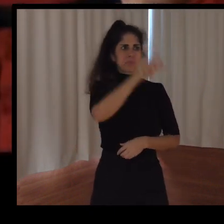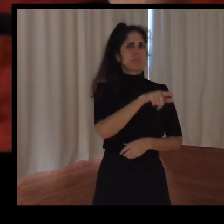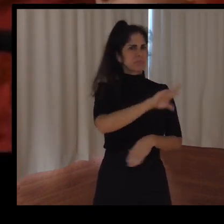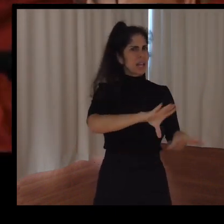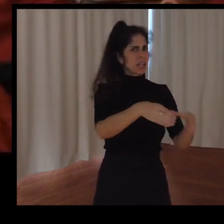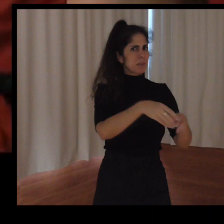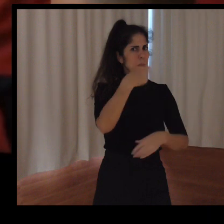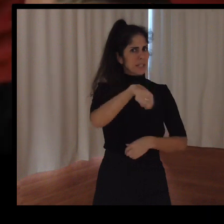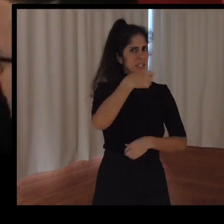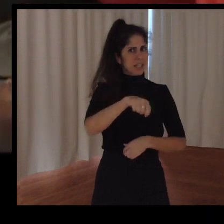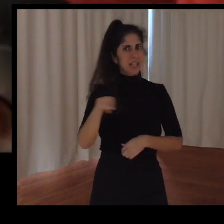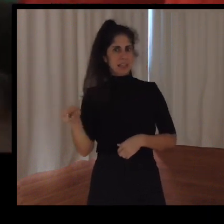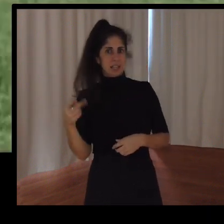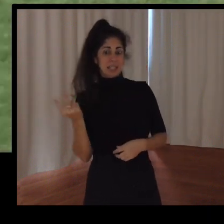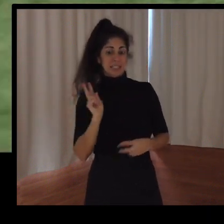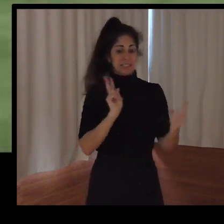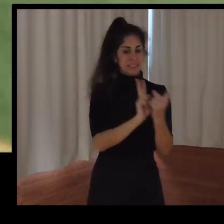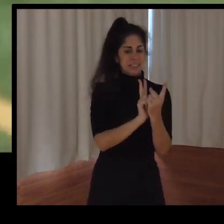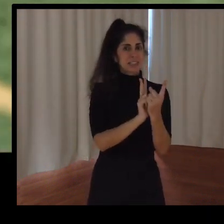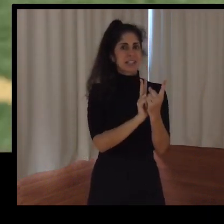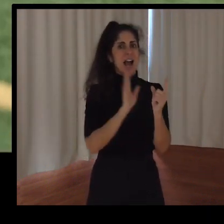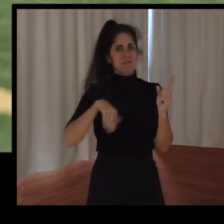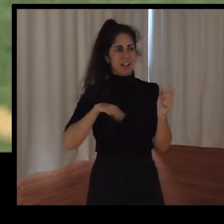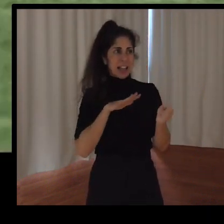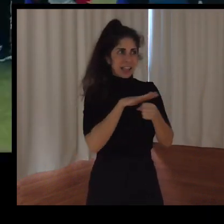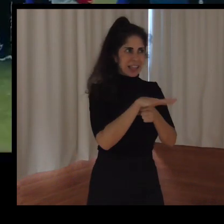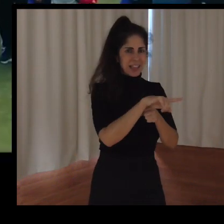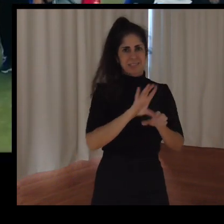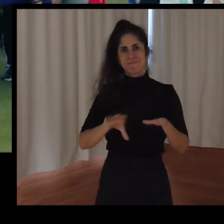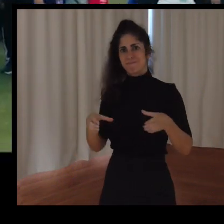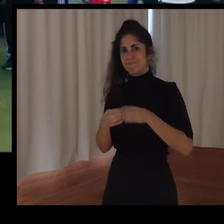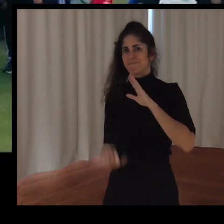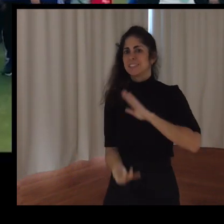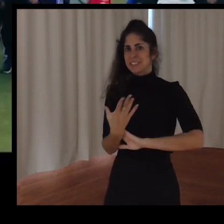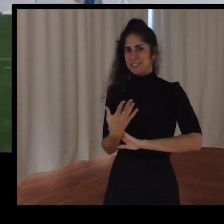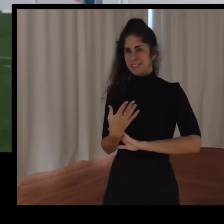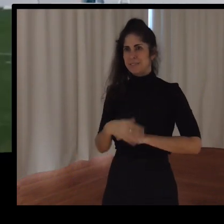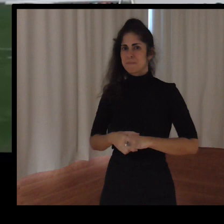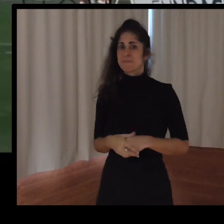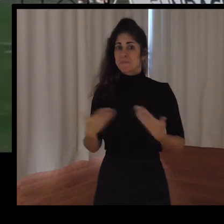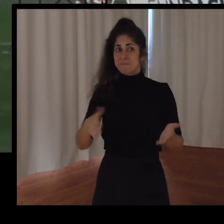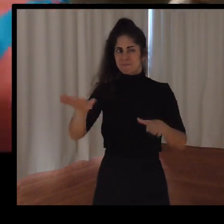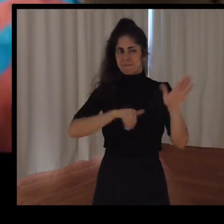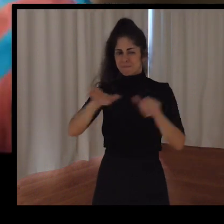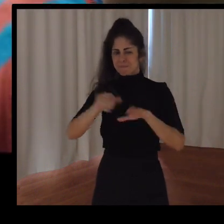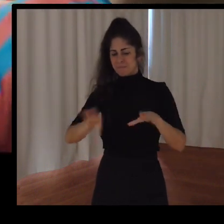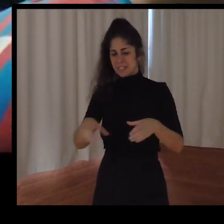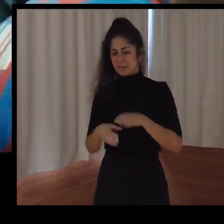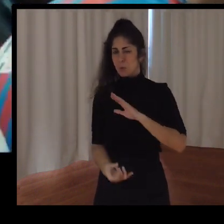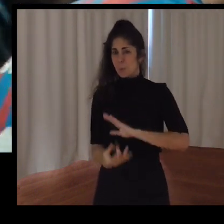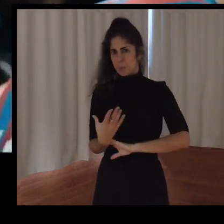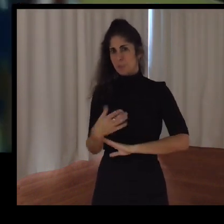exclusivamente para ellos. Se hizo una competición y ahí nace el conglomerado que nos lleva hasta